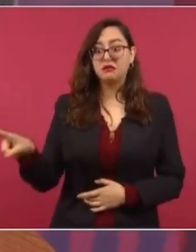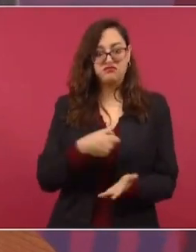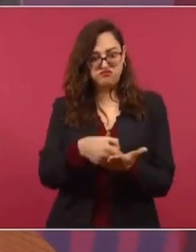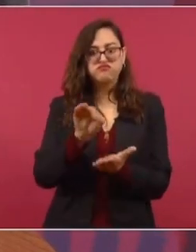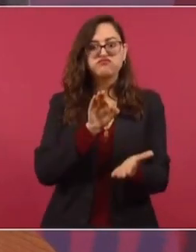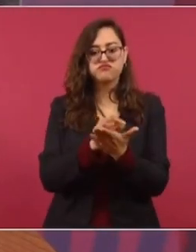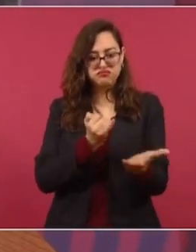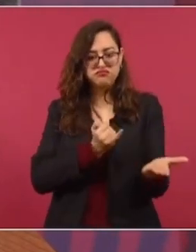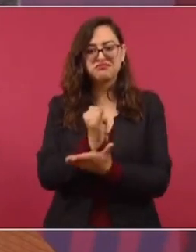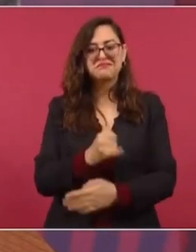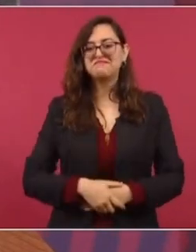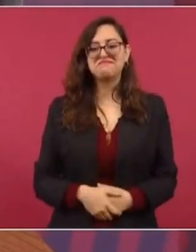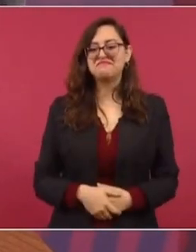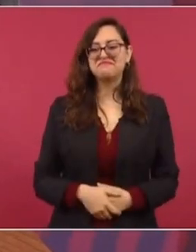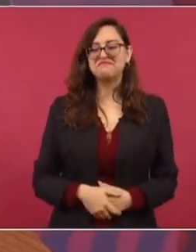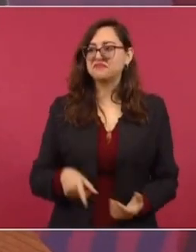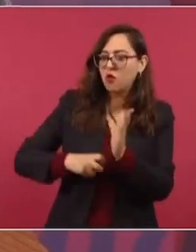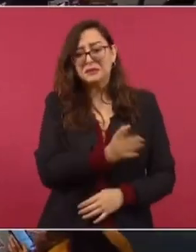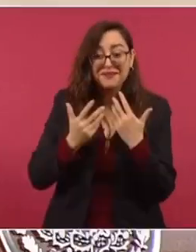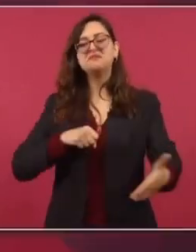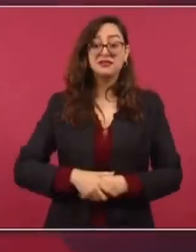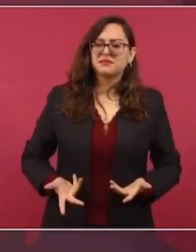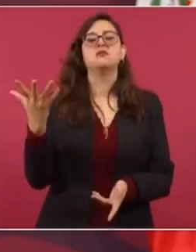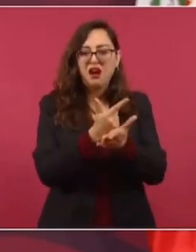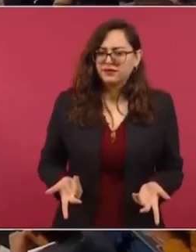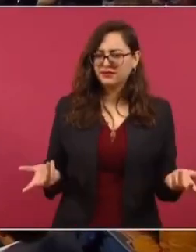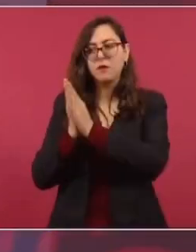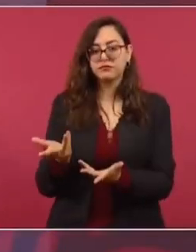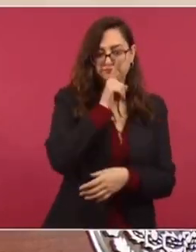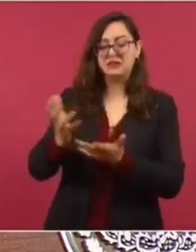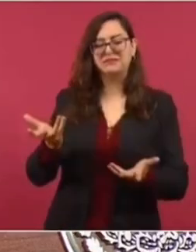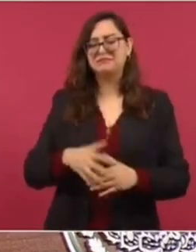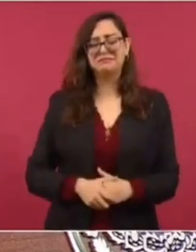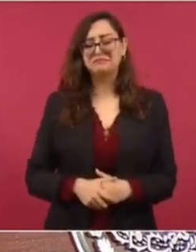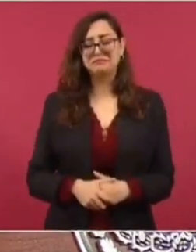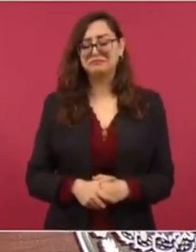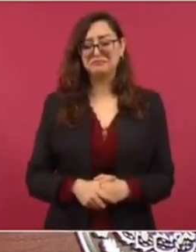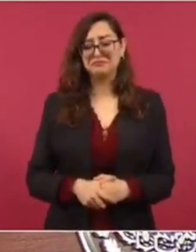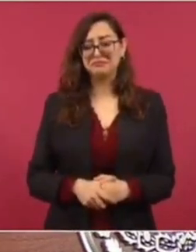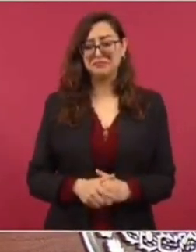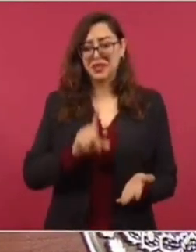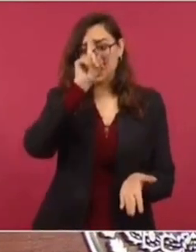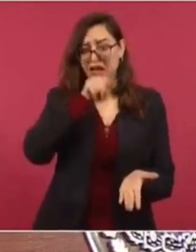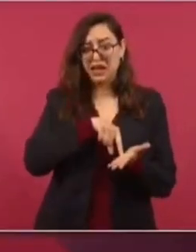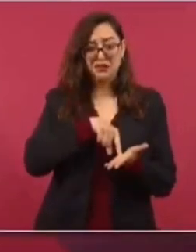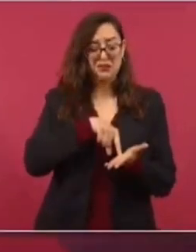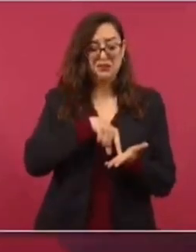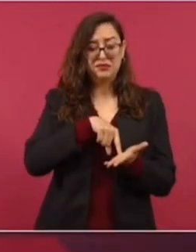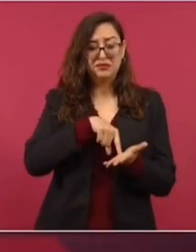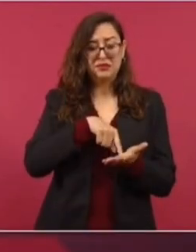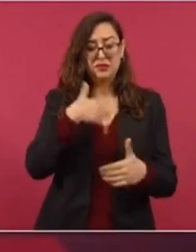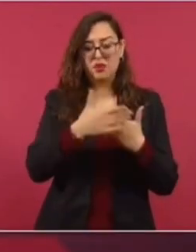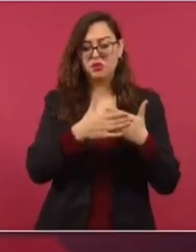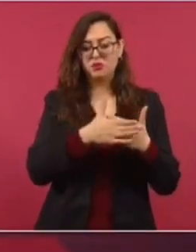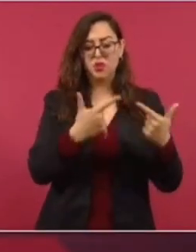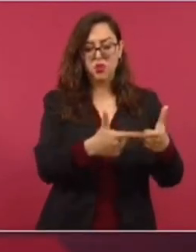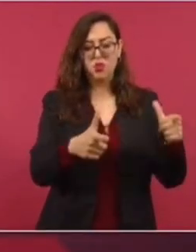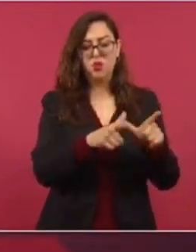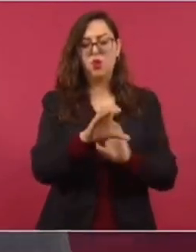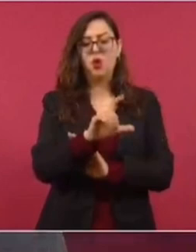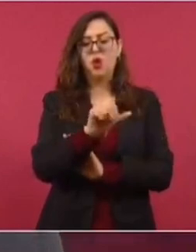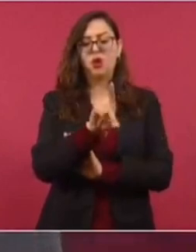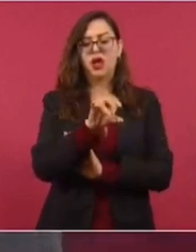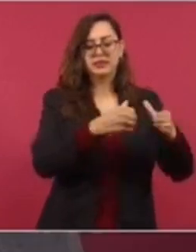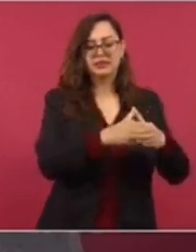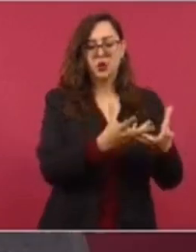a llevar a cabo una reforma de fondo en el Poder Judicial. Veinte minutos después. En la próxima reunión que hagan los de Claudio, así como fue